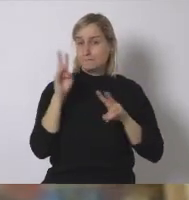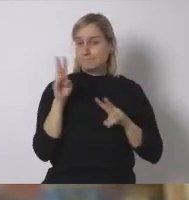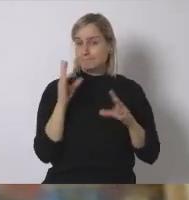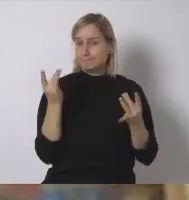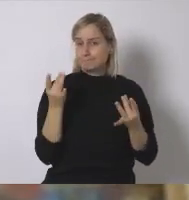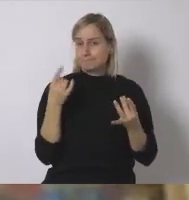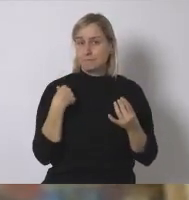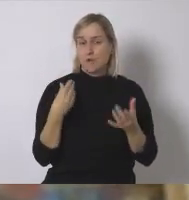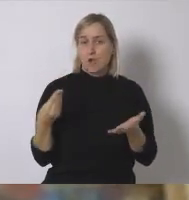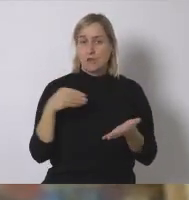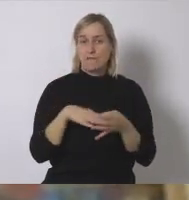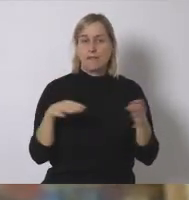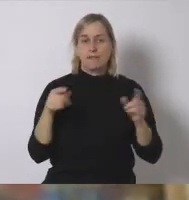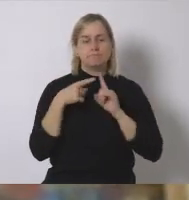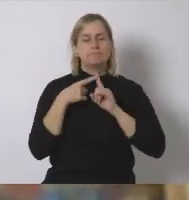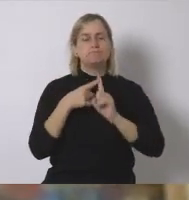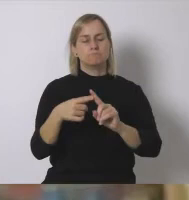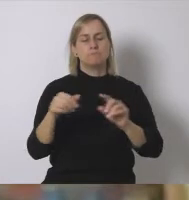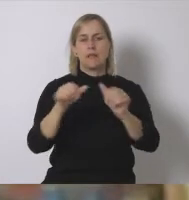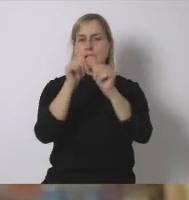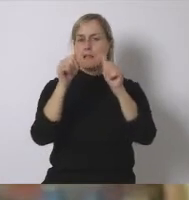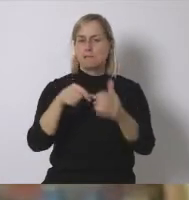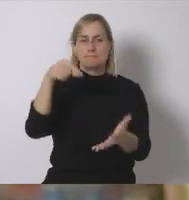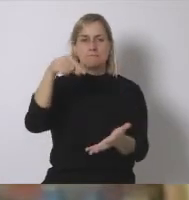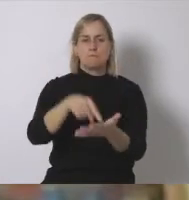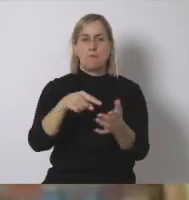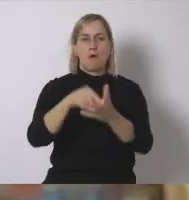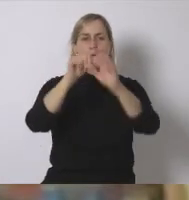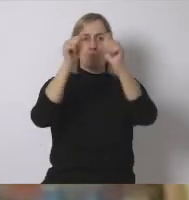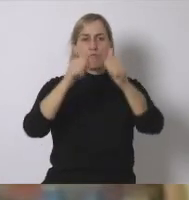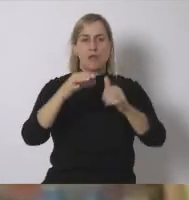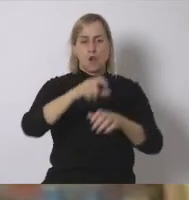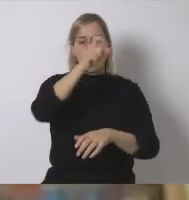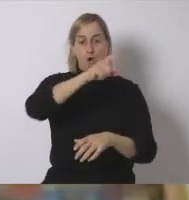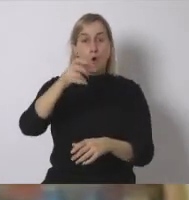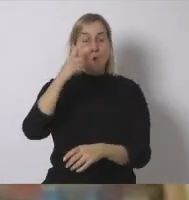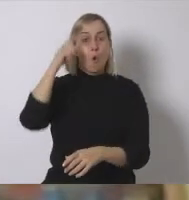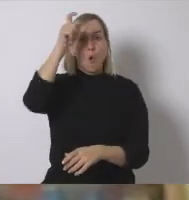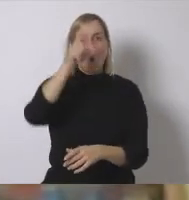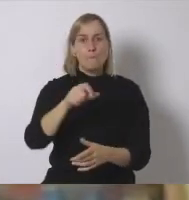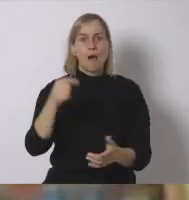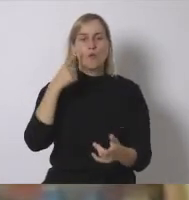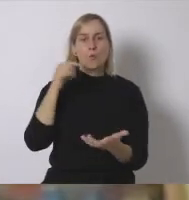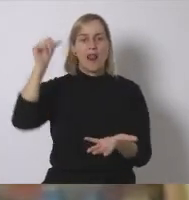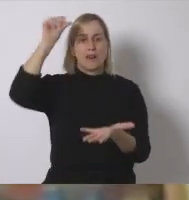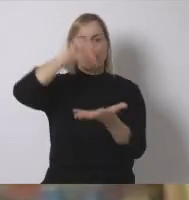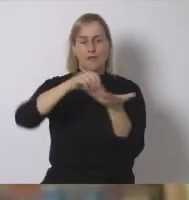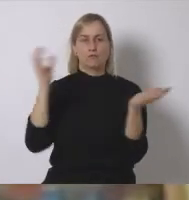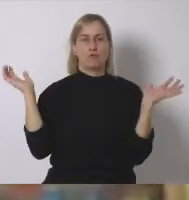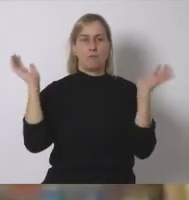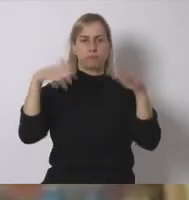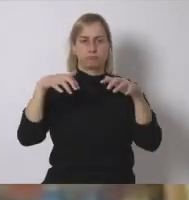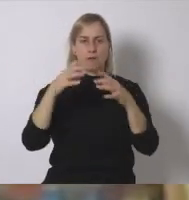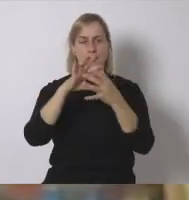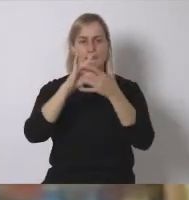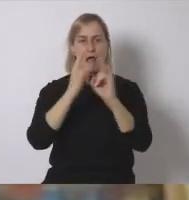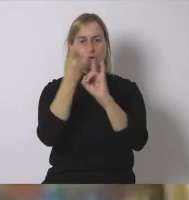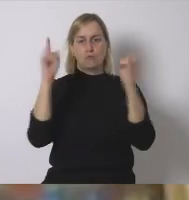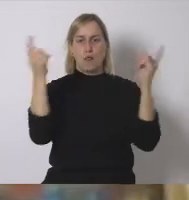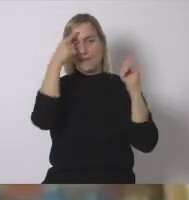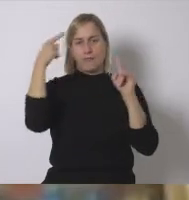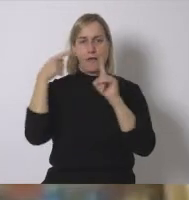insistimos en un modelo de civilización donde se considera al ser humano el centro de la naturaleza donde nos